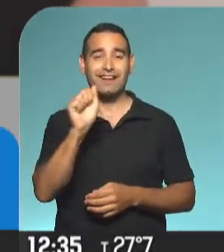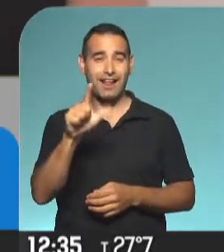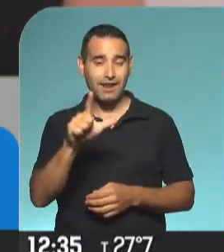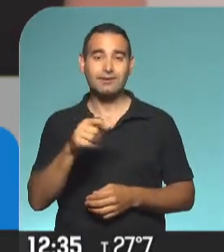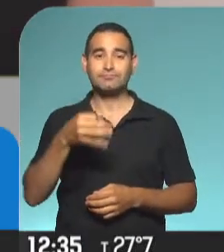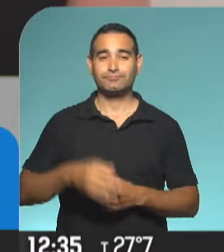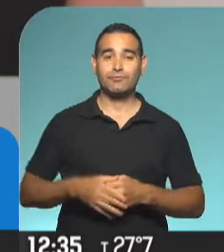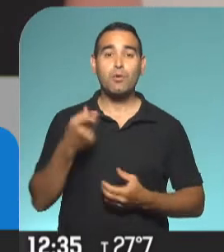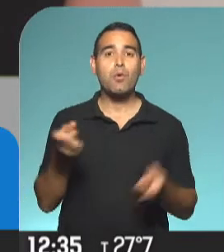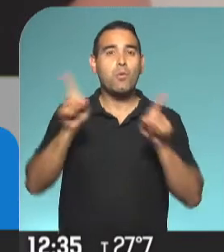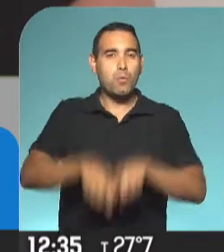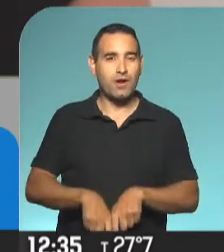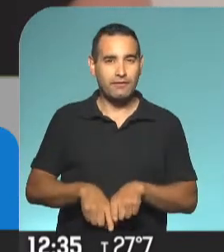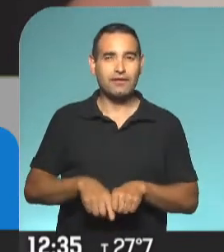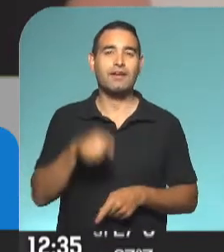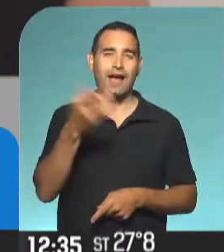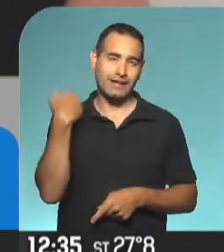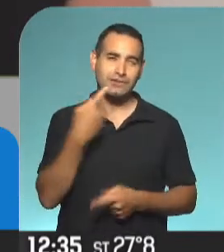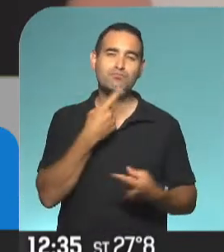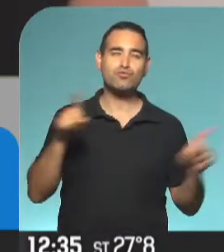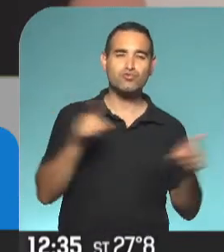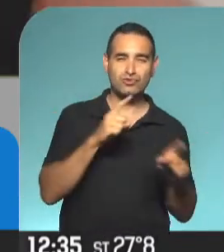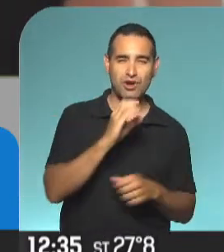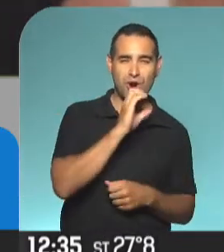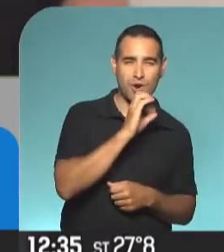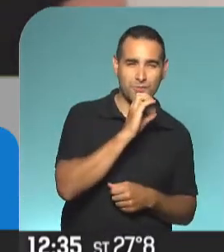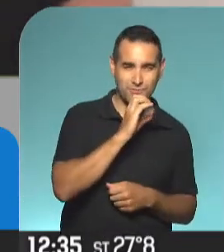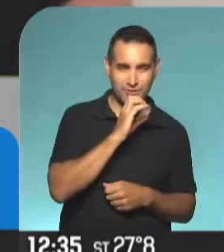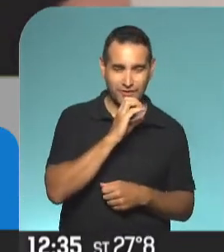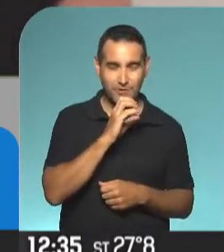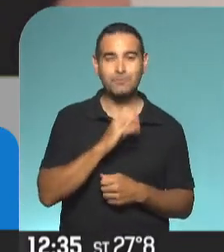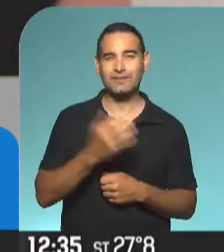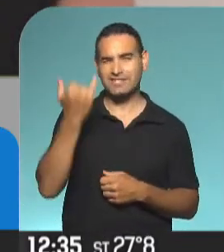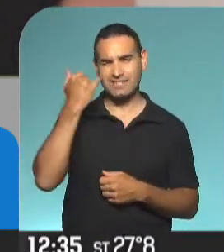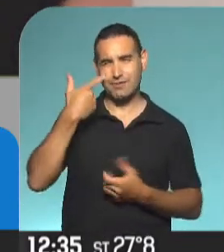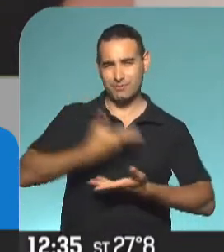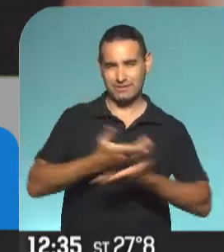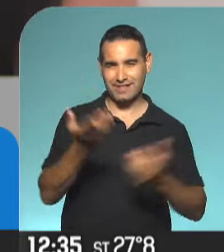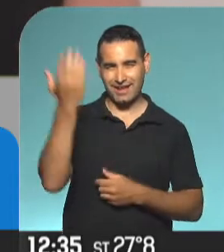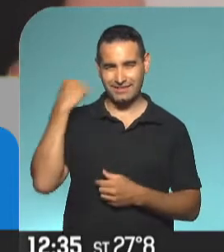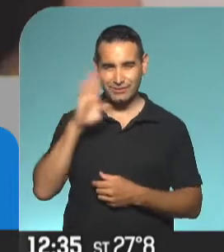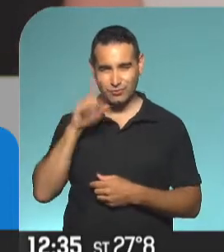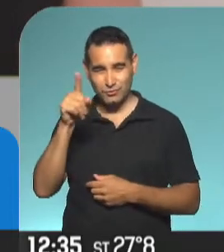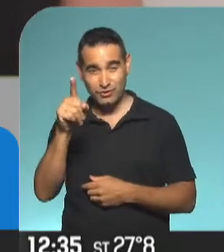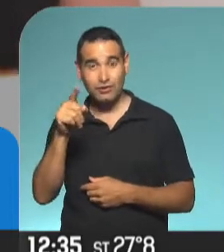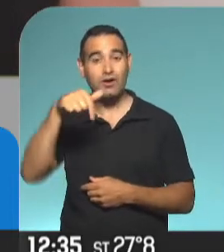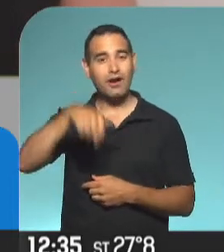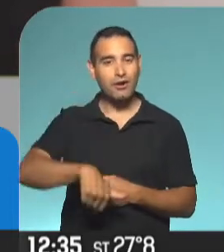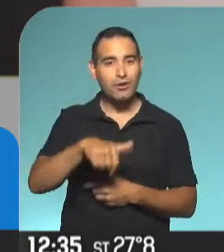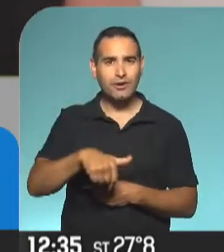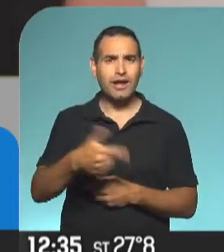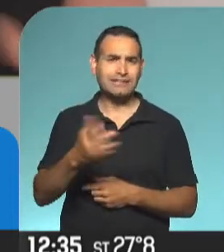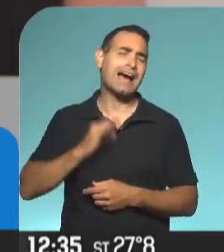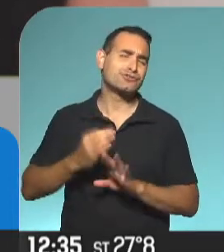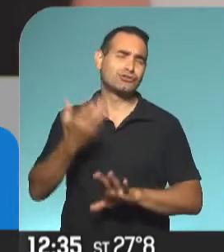perfecto, cambia, una comedia musical dirigida por Ricky Pashkus, que fue presentada en el Off-Broadway, que acá se conoció hace